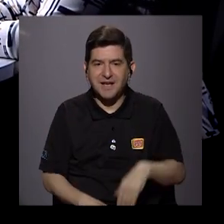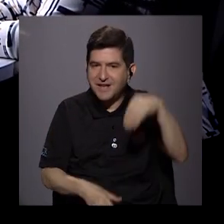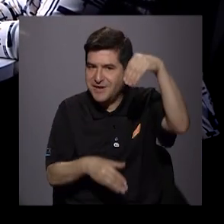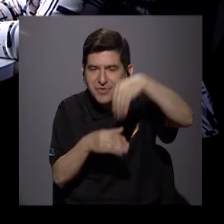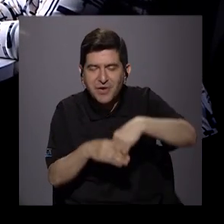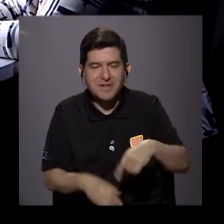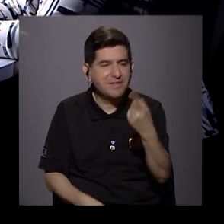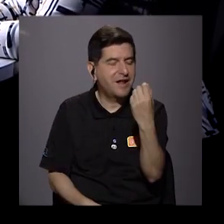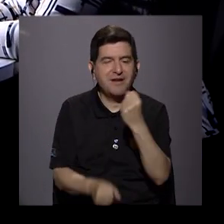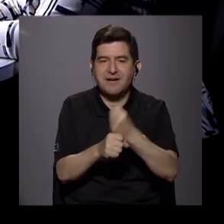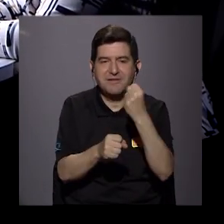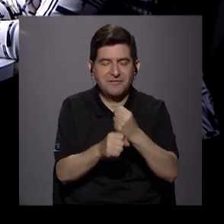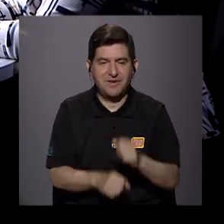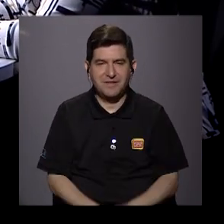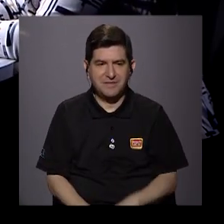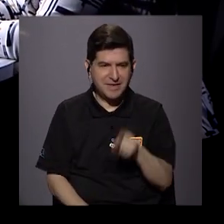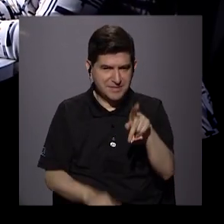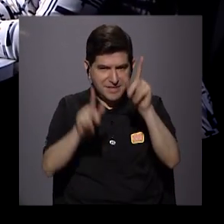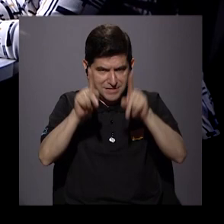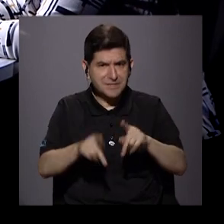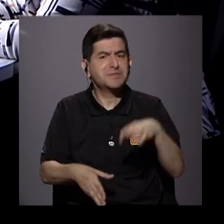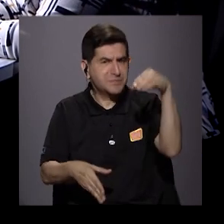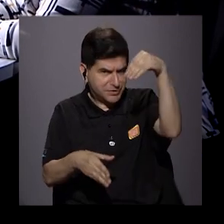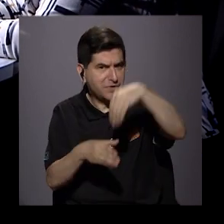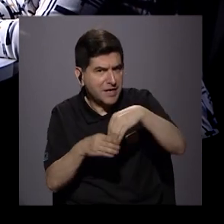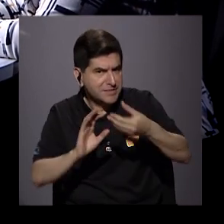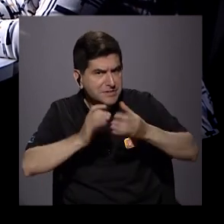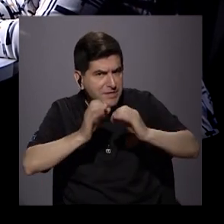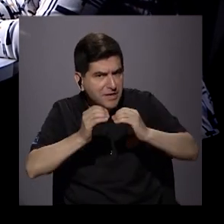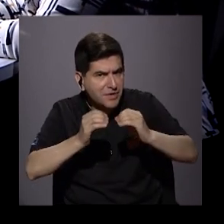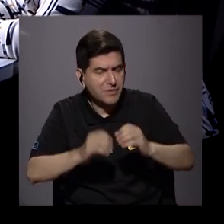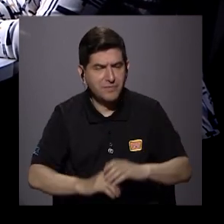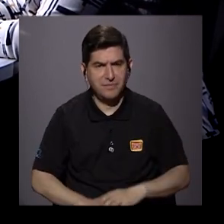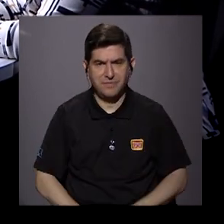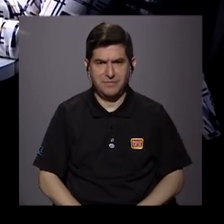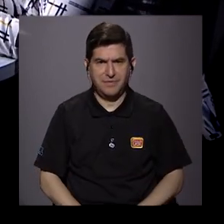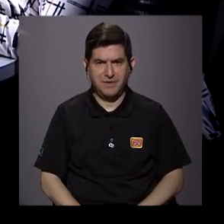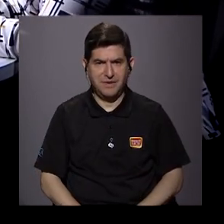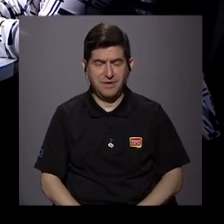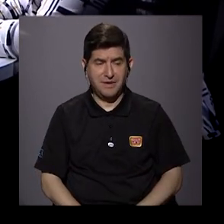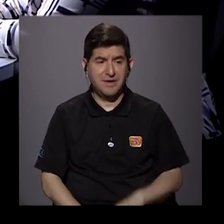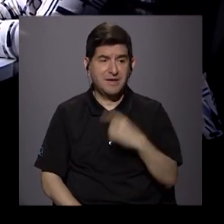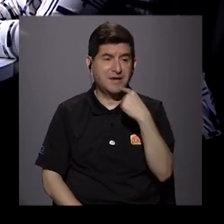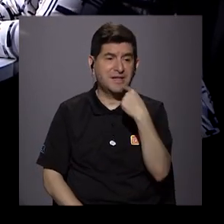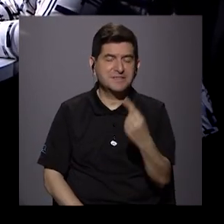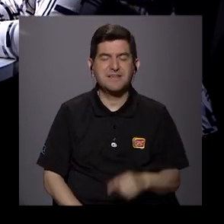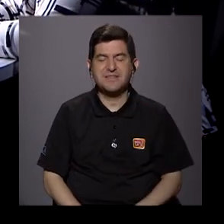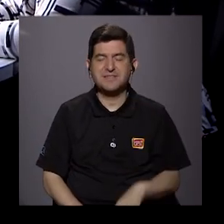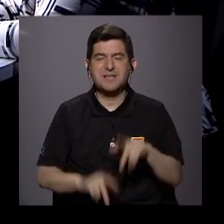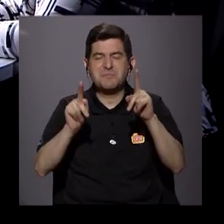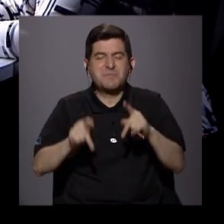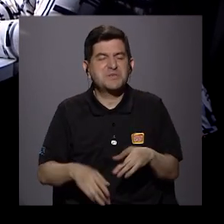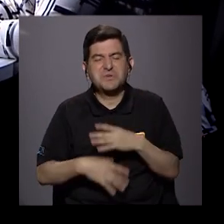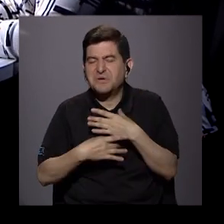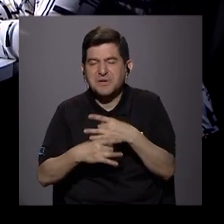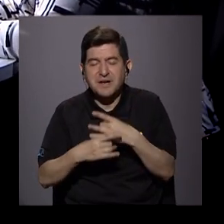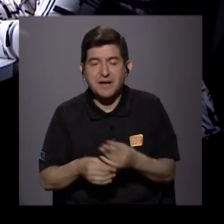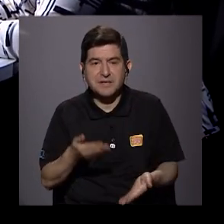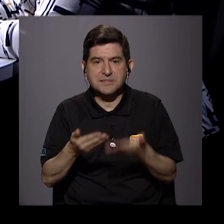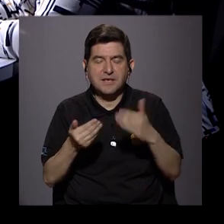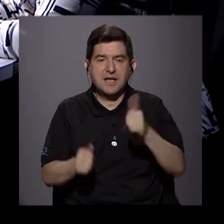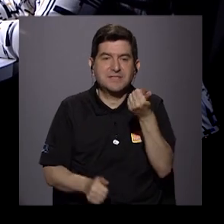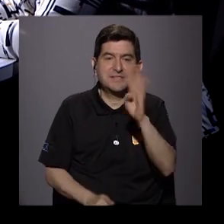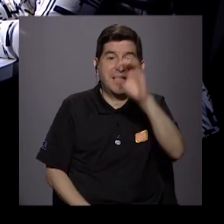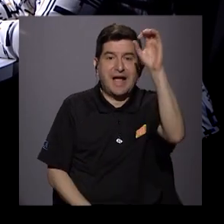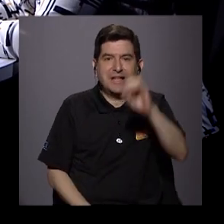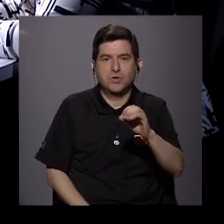Si nosotros consideráramos desempleadas a esa población, ¿verdad? Que se llama desalentada, el desempleador llegaría casi al